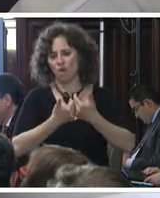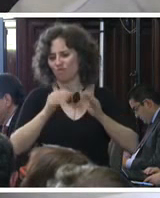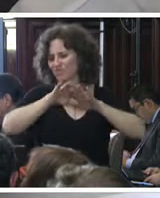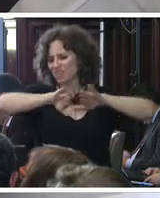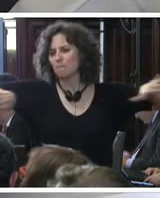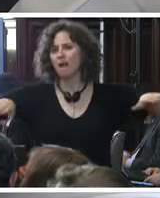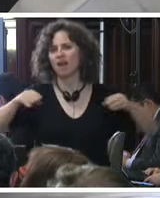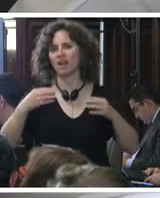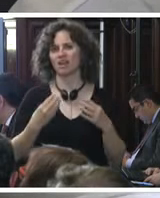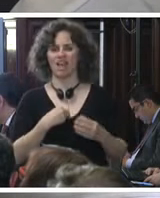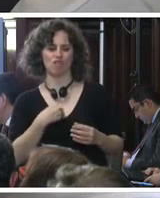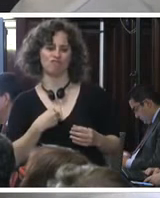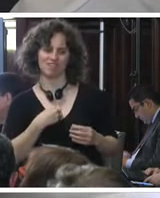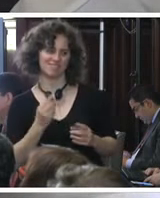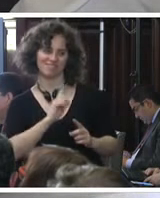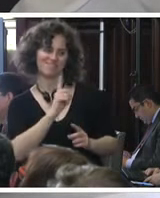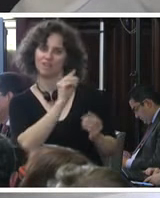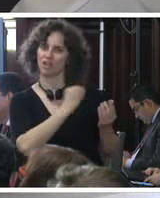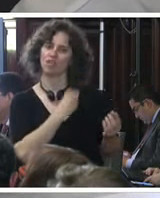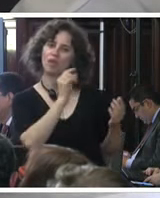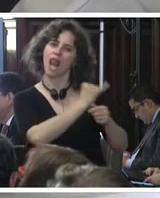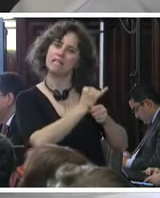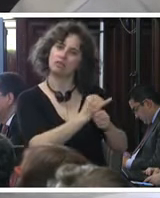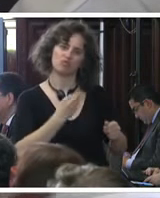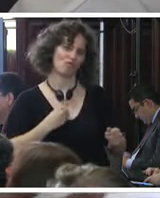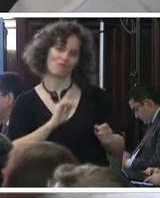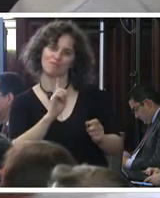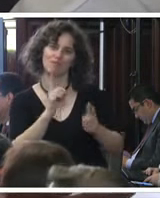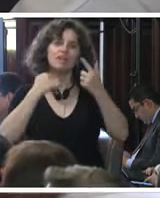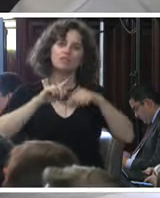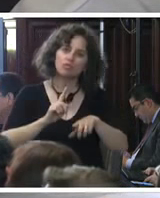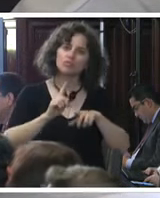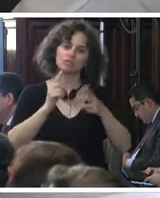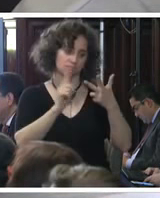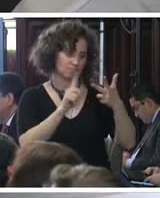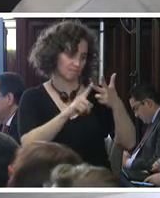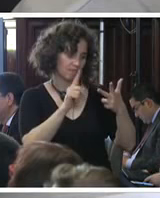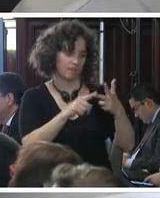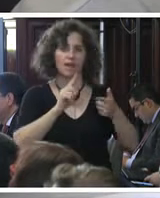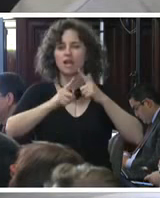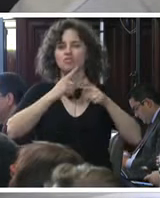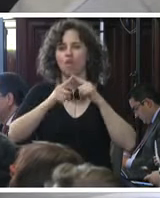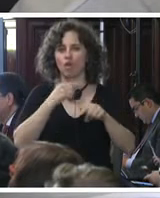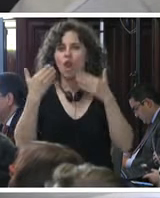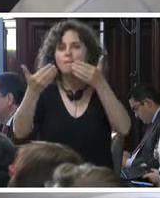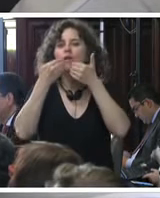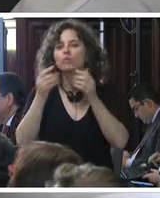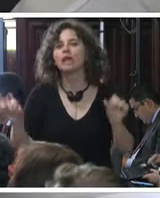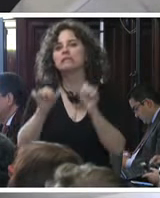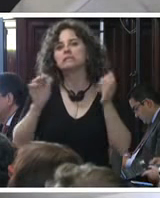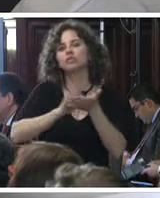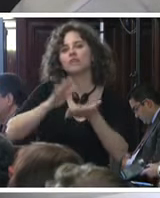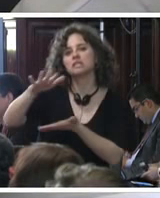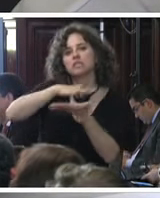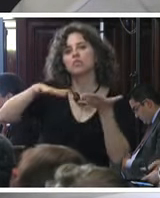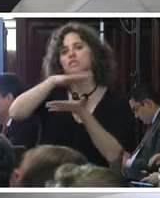tienen los familiares hacia las instituciones y tercero relacionado ya directamente con la pregunta que hacía sobre las circunstancias en que se